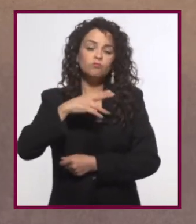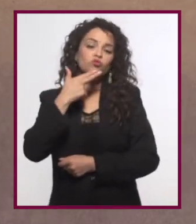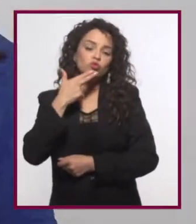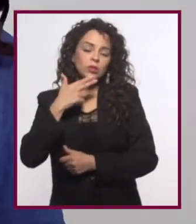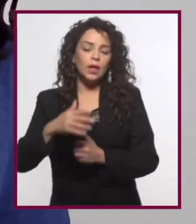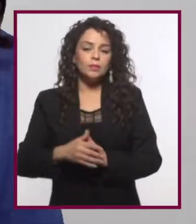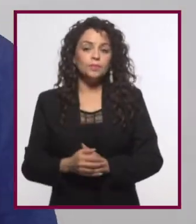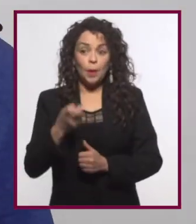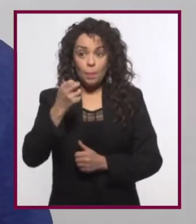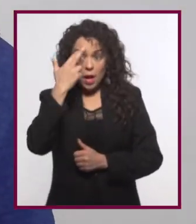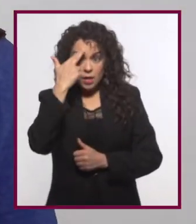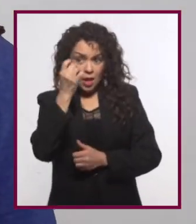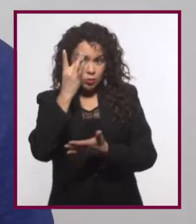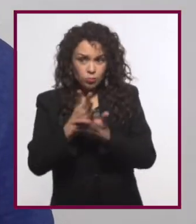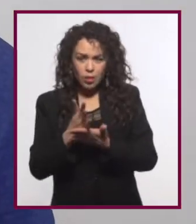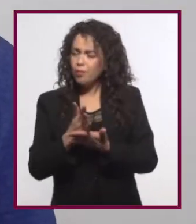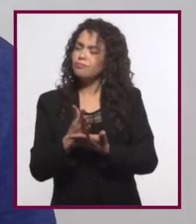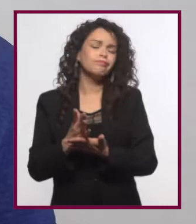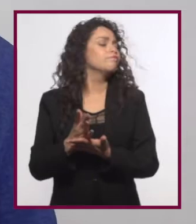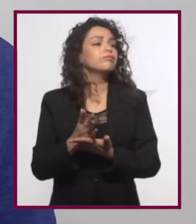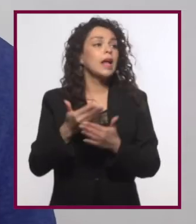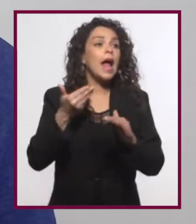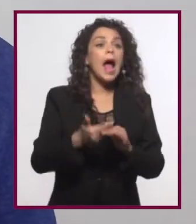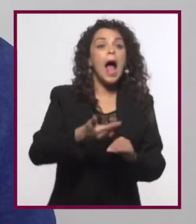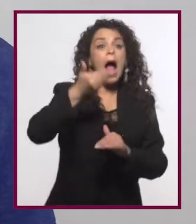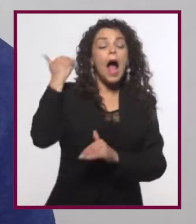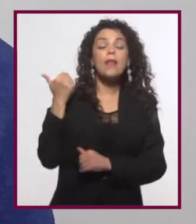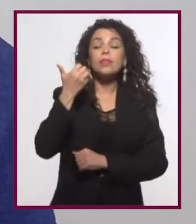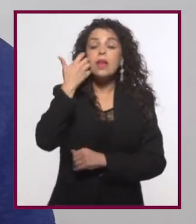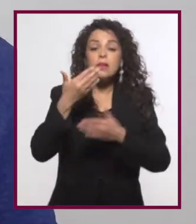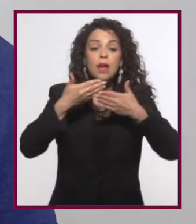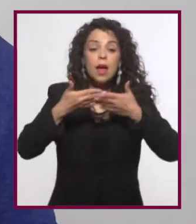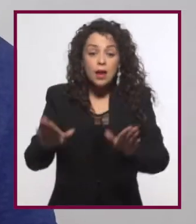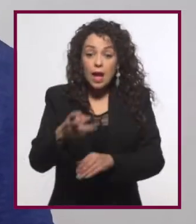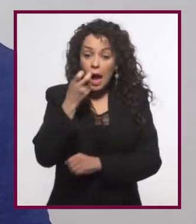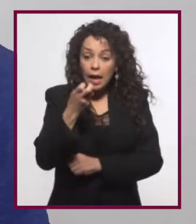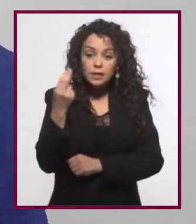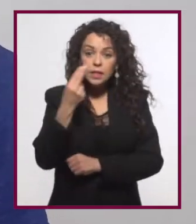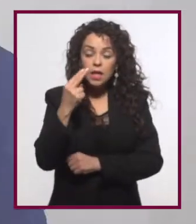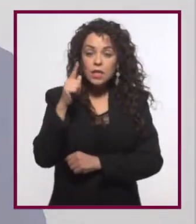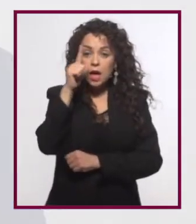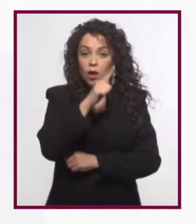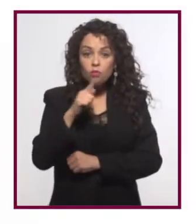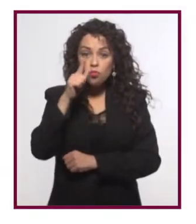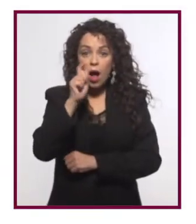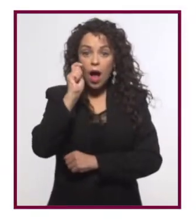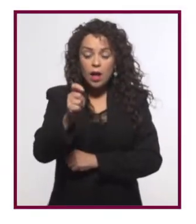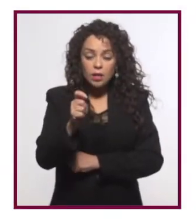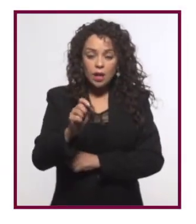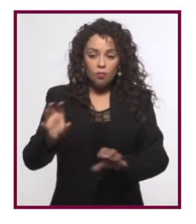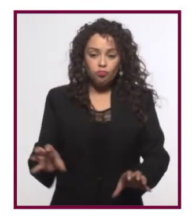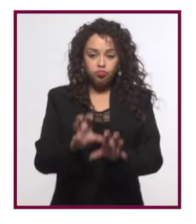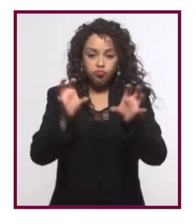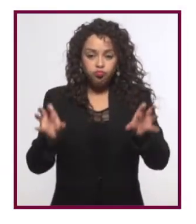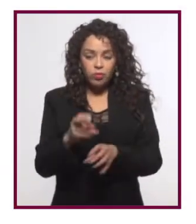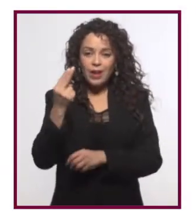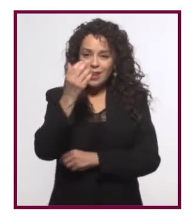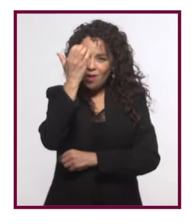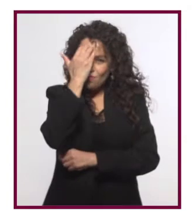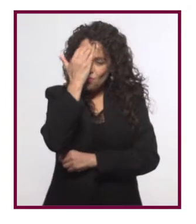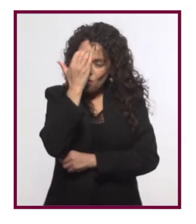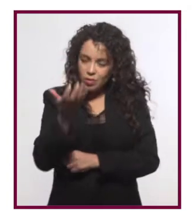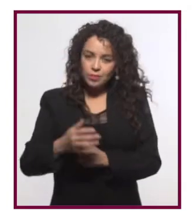Y no solo por esta razón, Hugo. Antes, quienes querían acceder a esto tenían que conocer el lenguaje de programación. Sí,